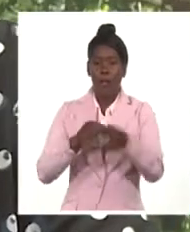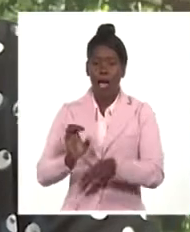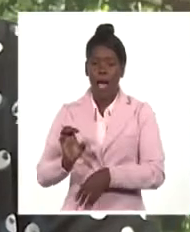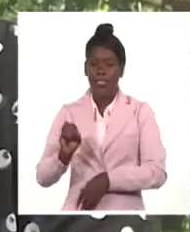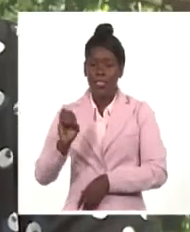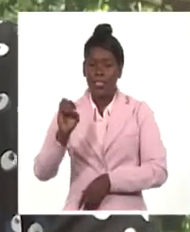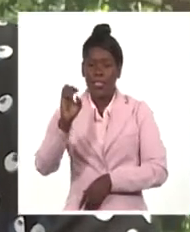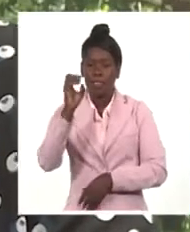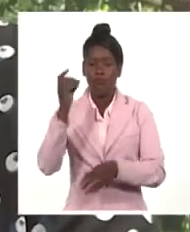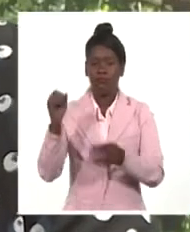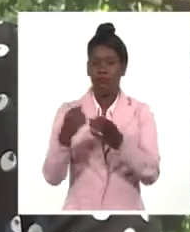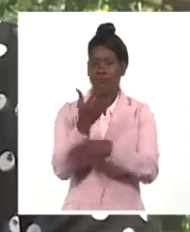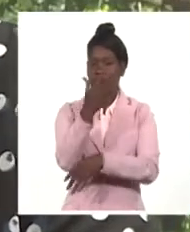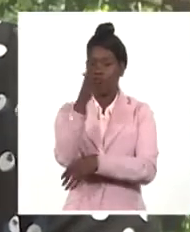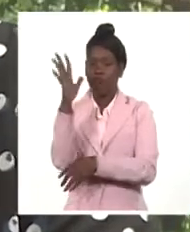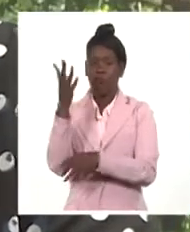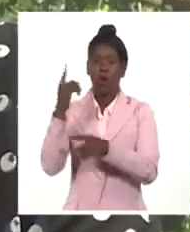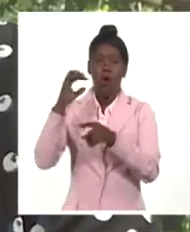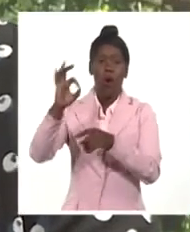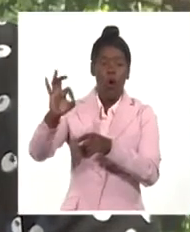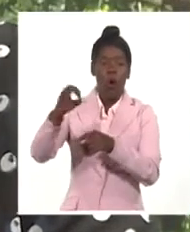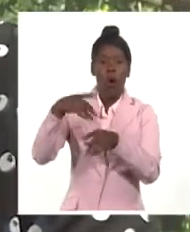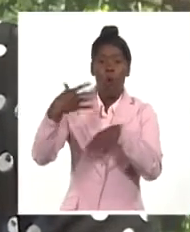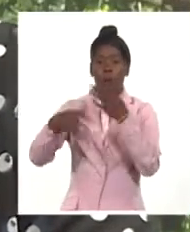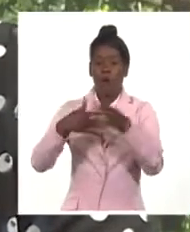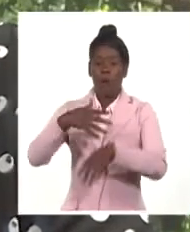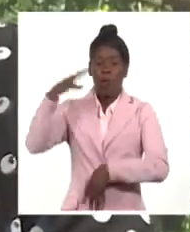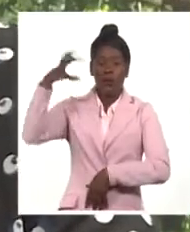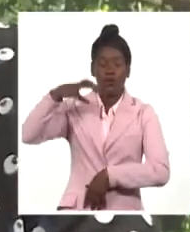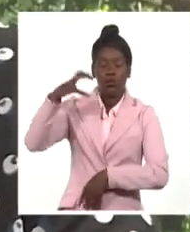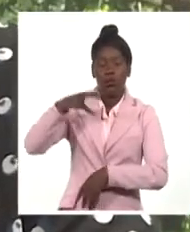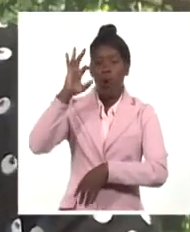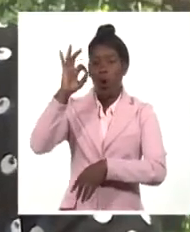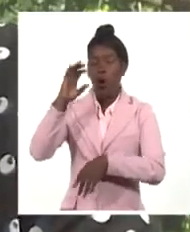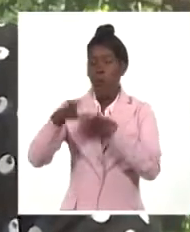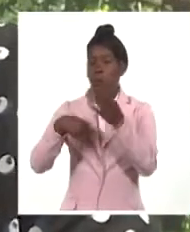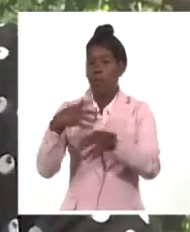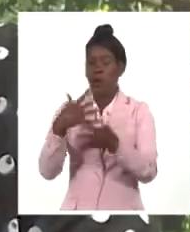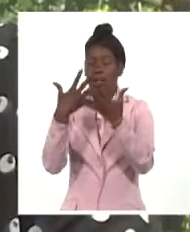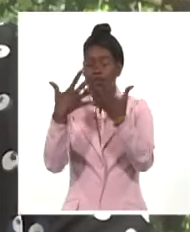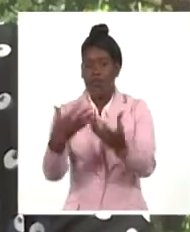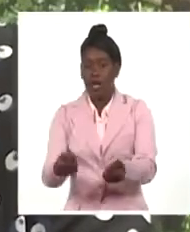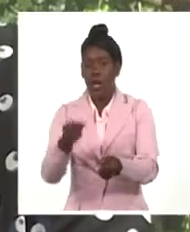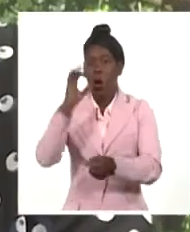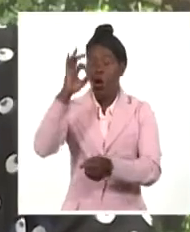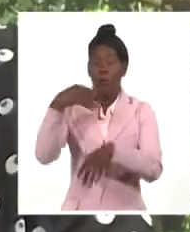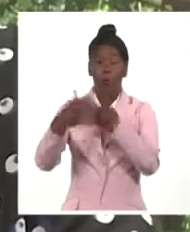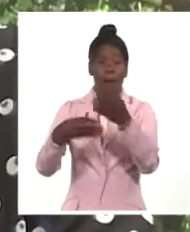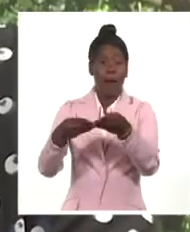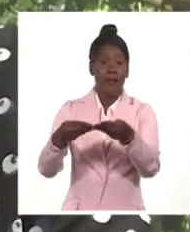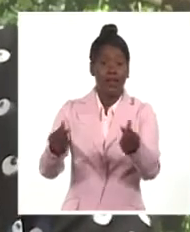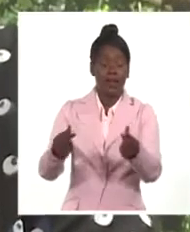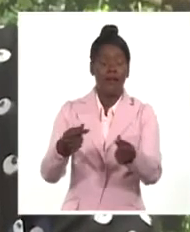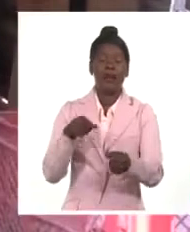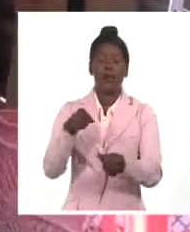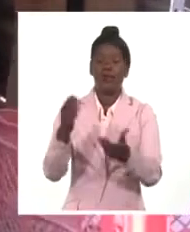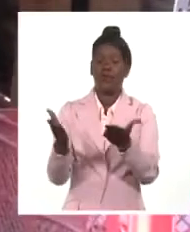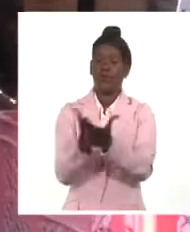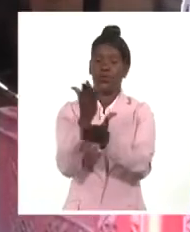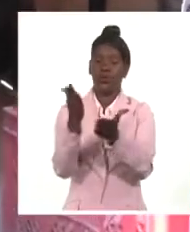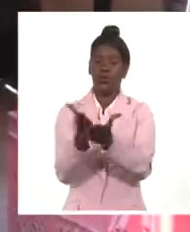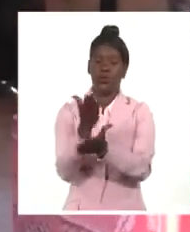desperdicios de alimentos son variables, dependen de muchas causas, dependen del contexto donde estés evaluando. Se consideran